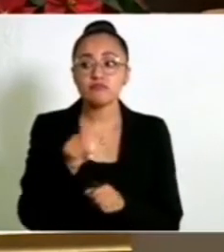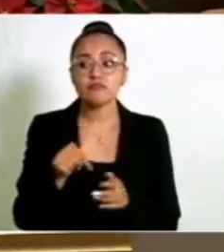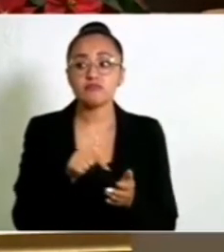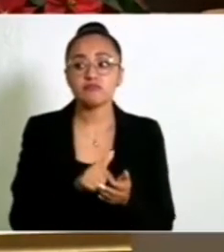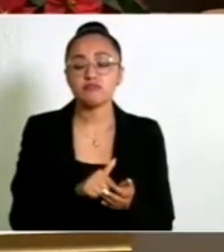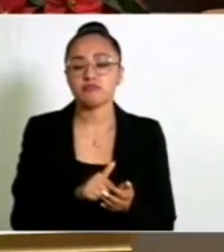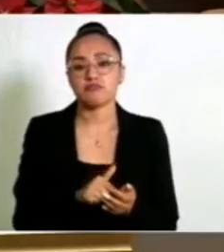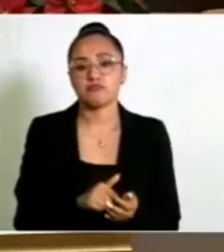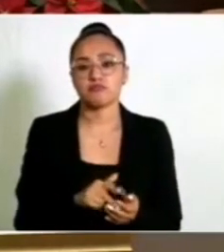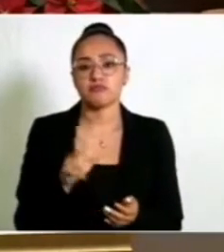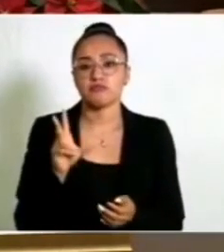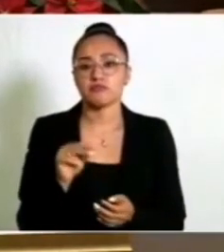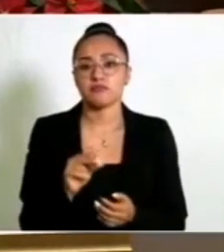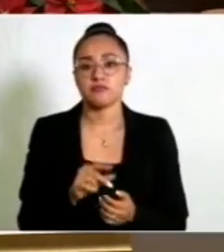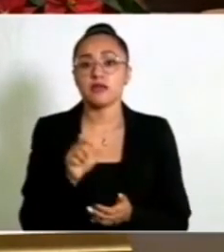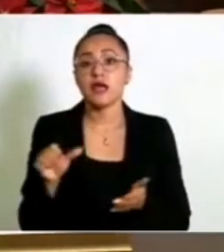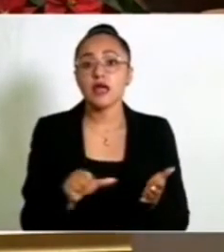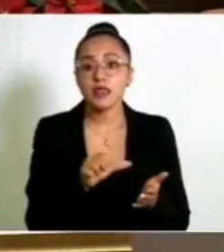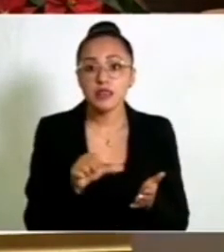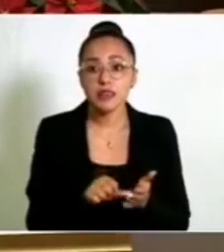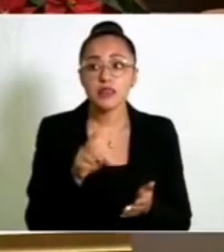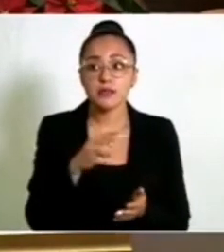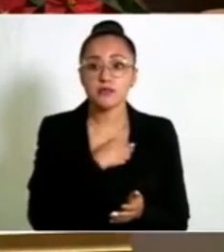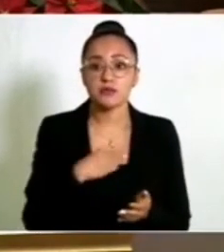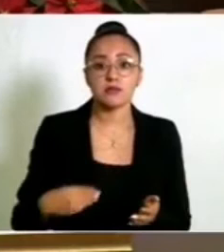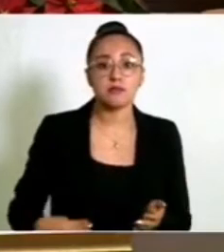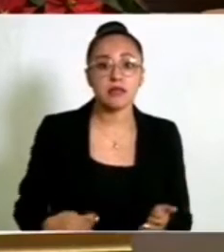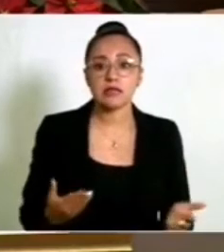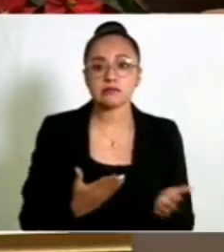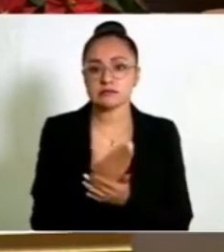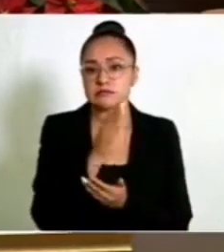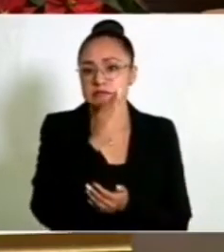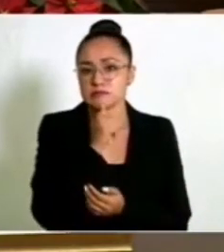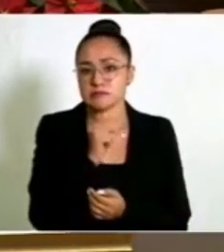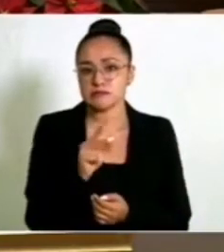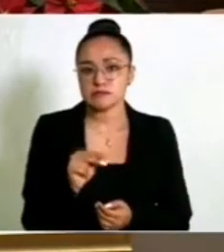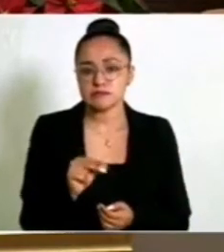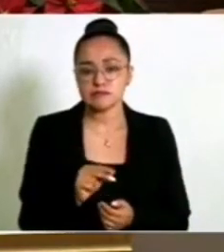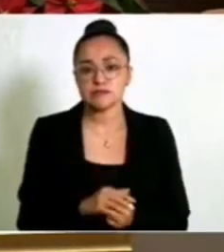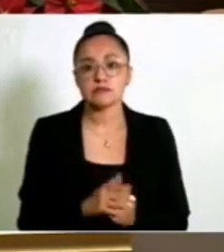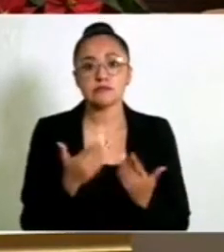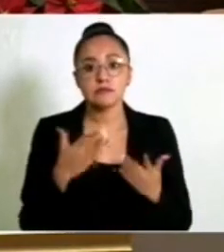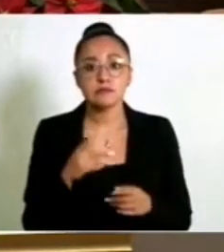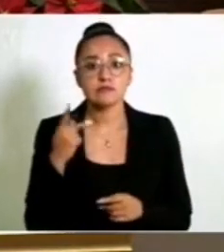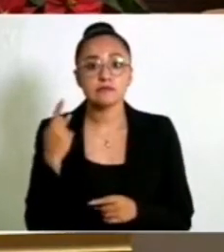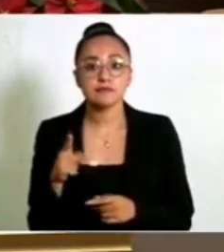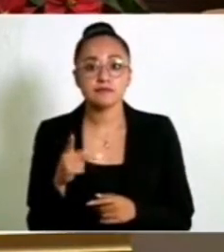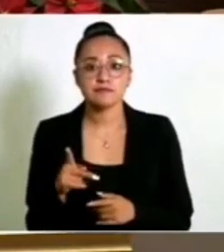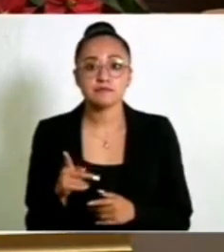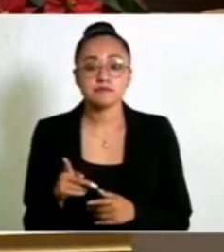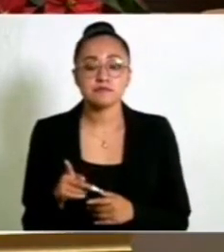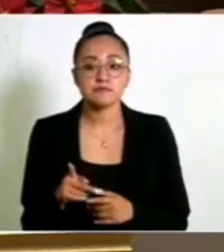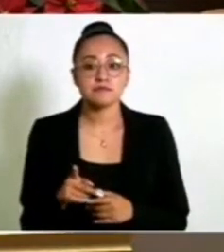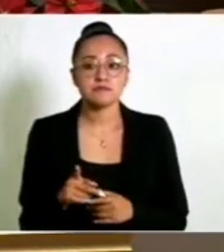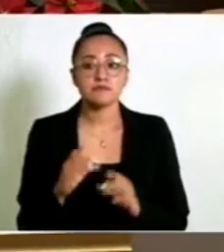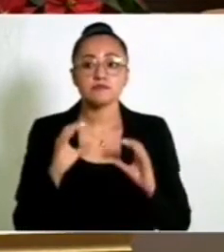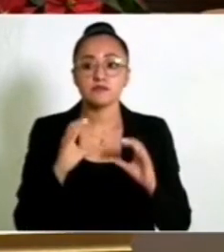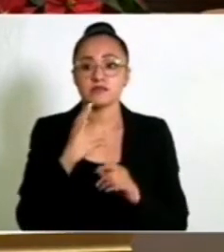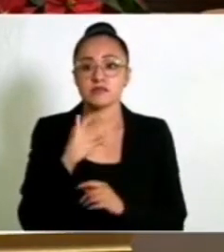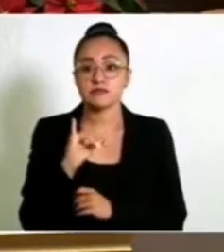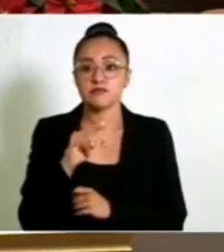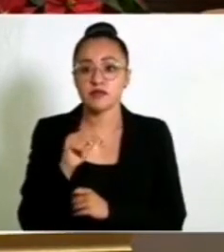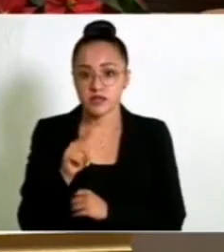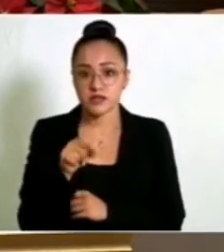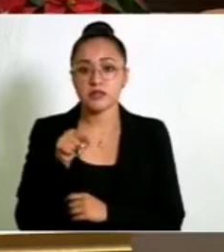centros municipales. En todo caso, tiene que ser protección civil